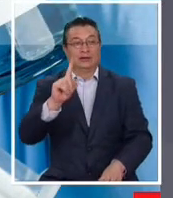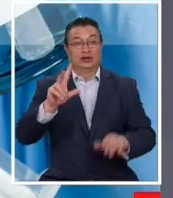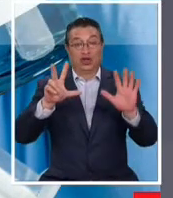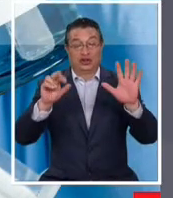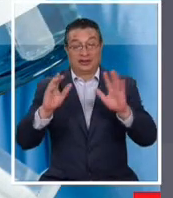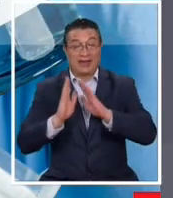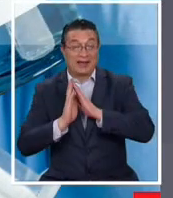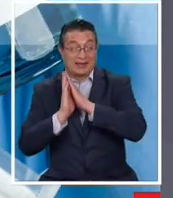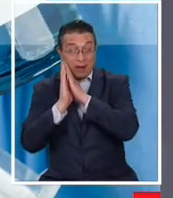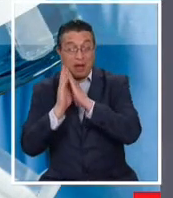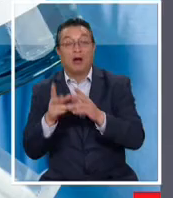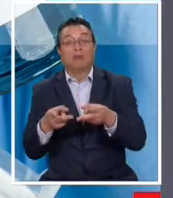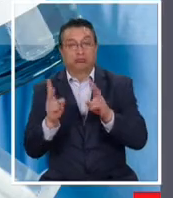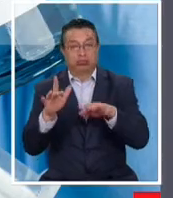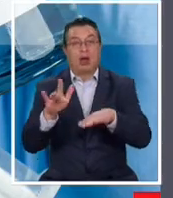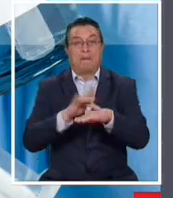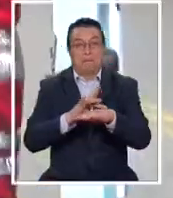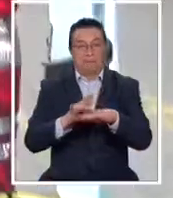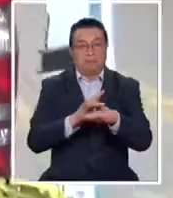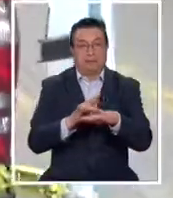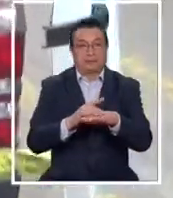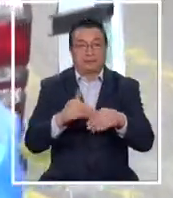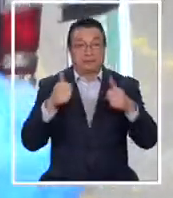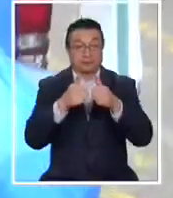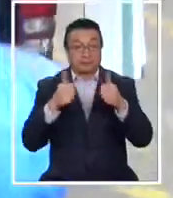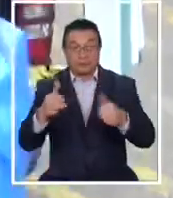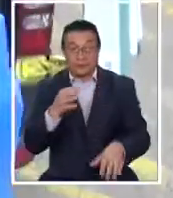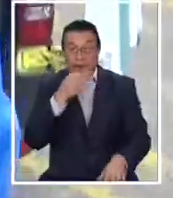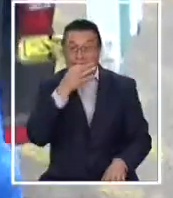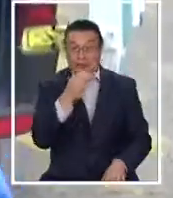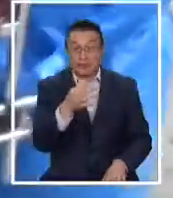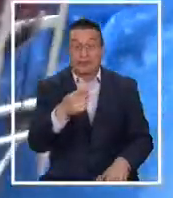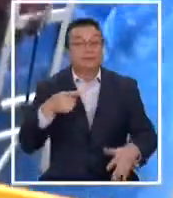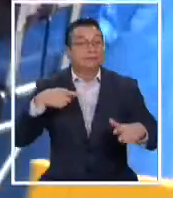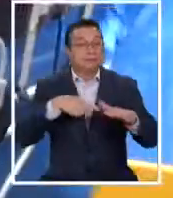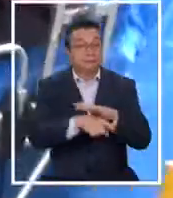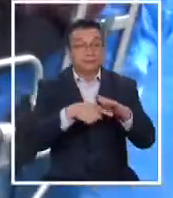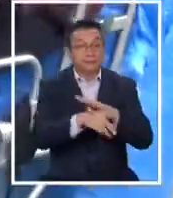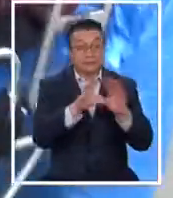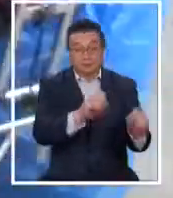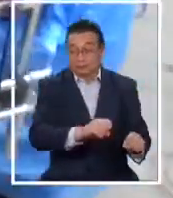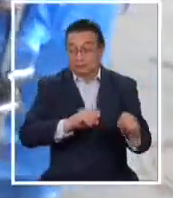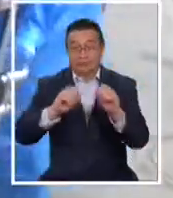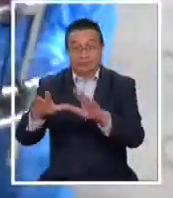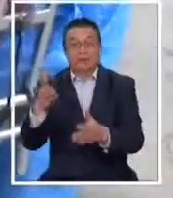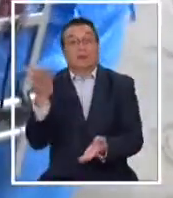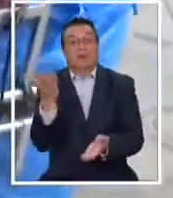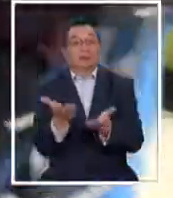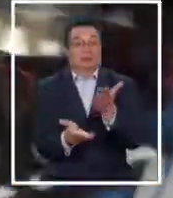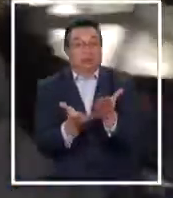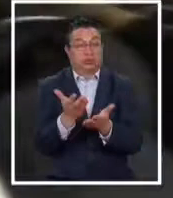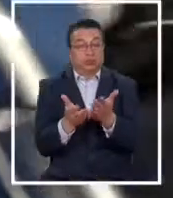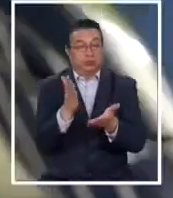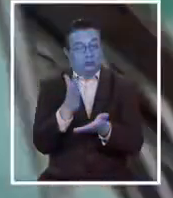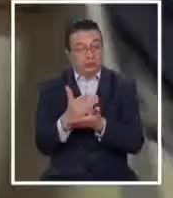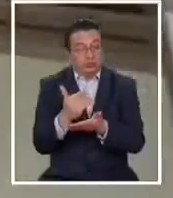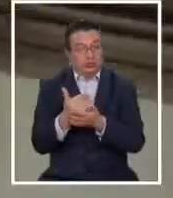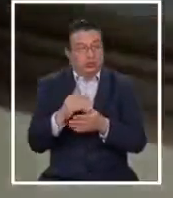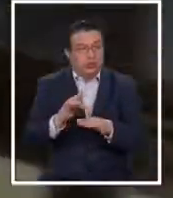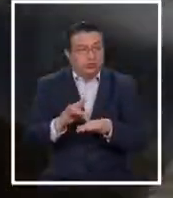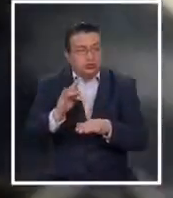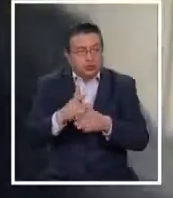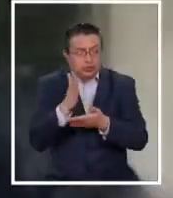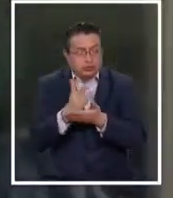camas críticas disponibles. Autoridades aseguran que las internaciones y traslados son evaluados bajo estrictos